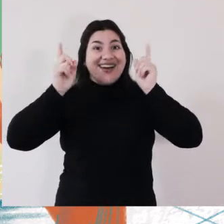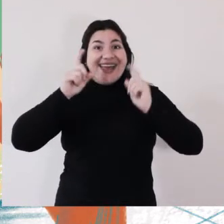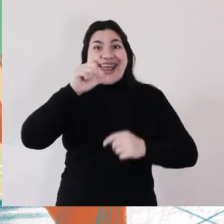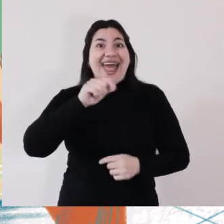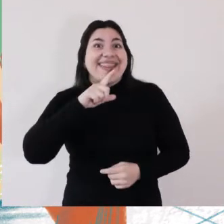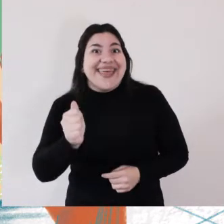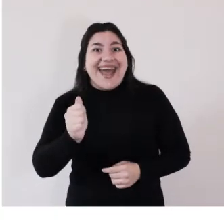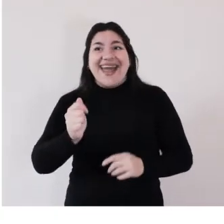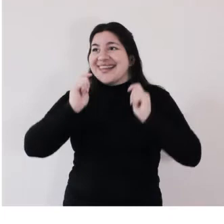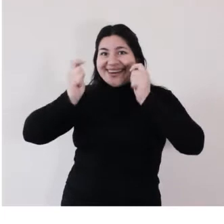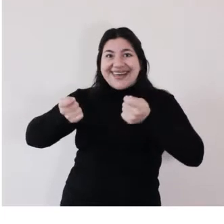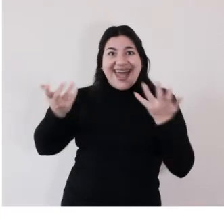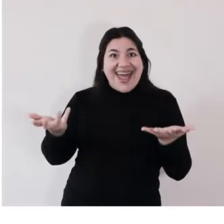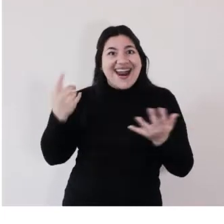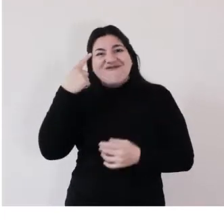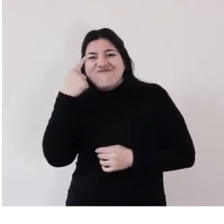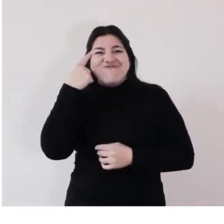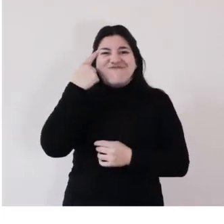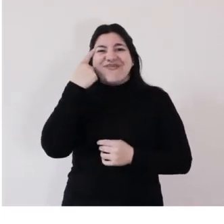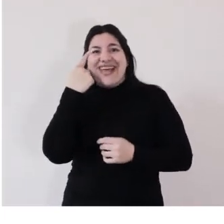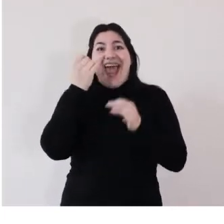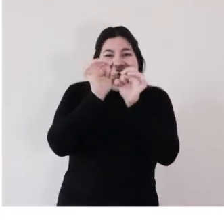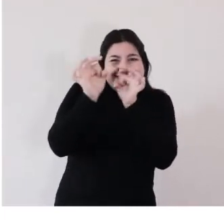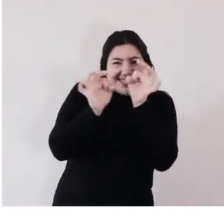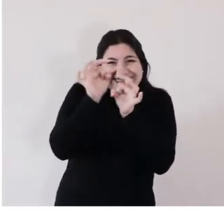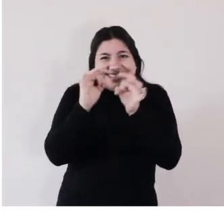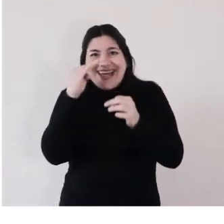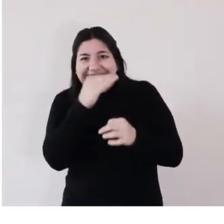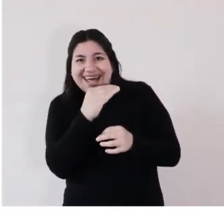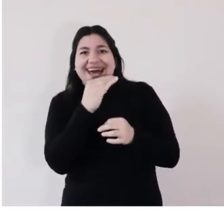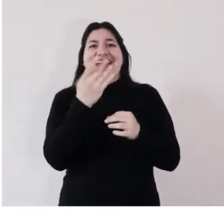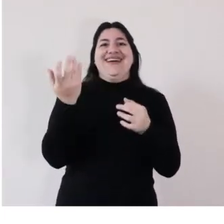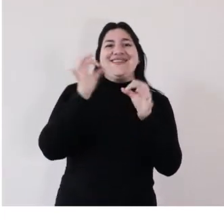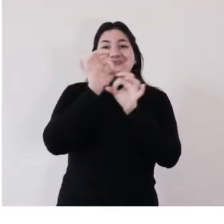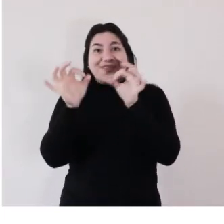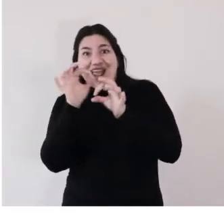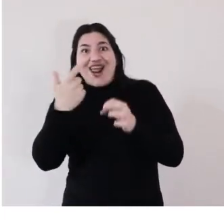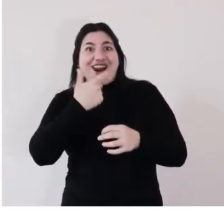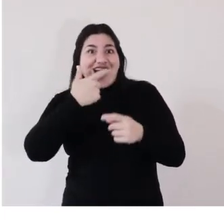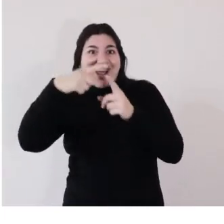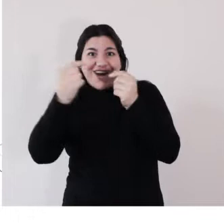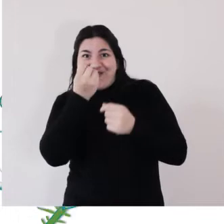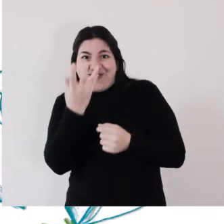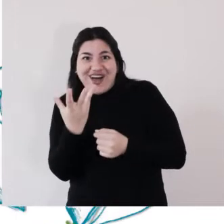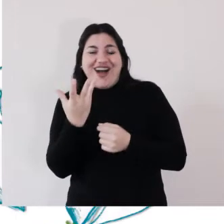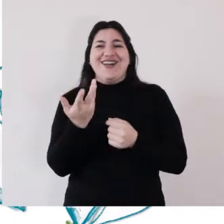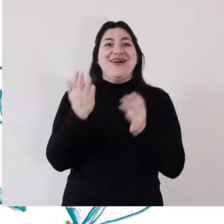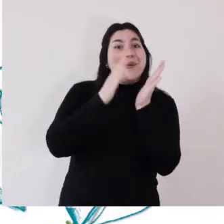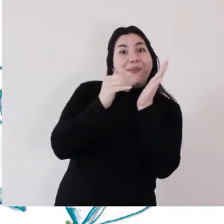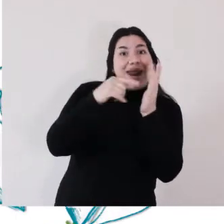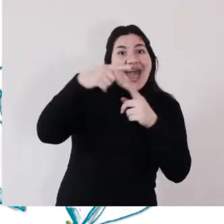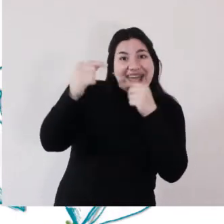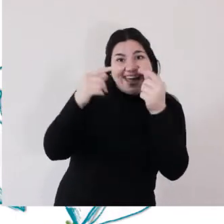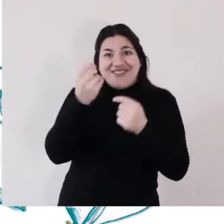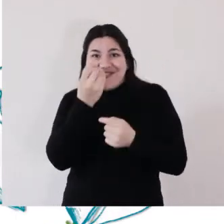ceño Cata. Juntan semillas negras, pétalos de malvón rojo, hojas de